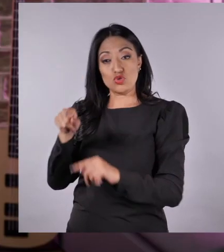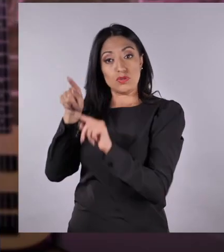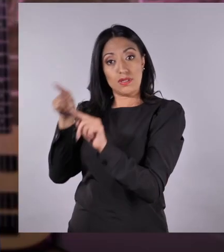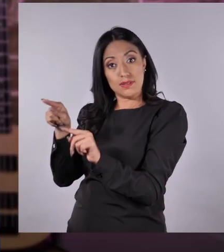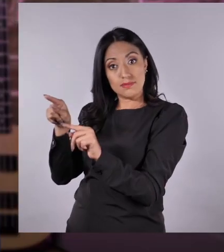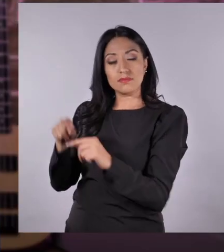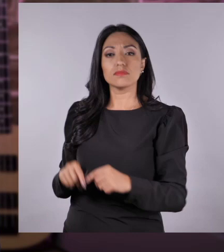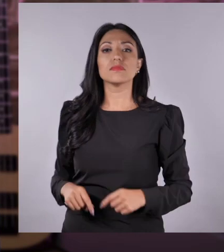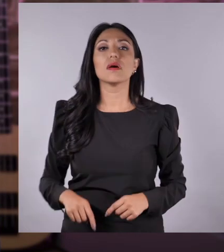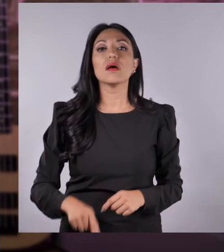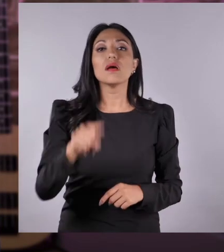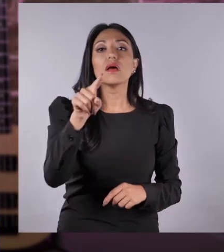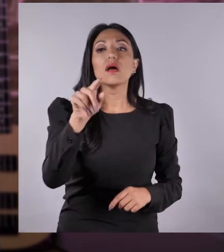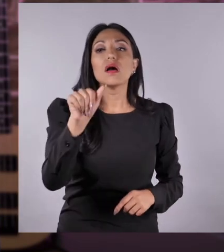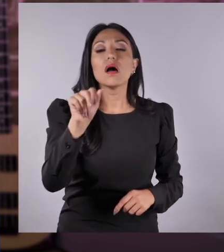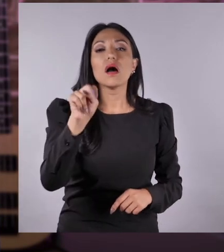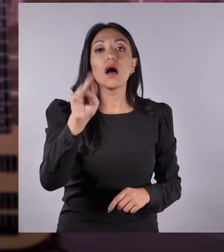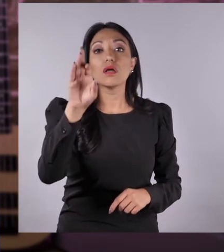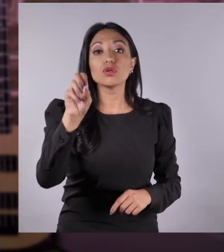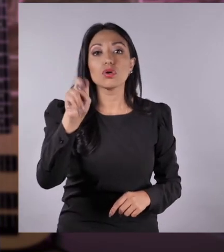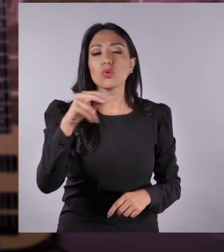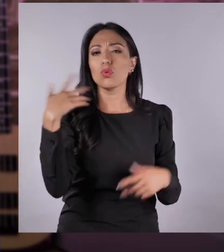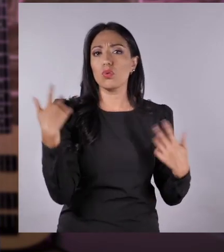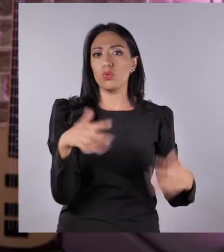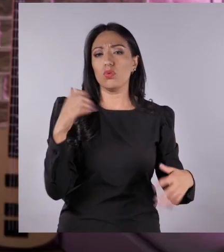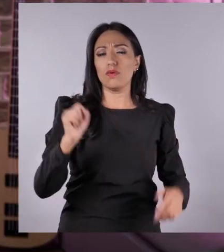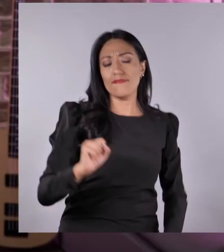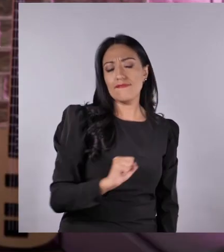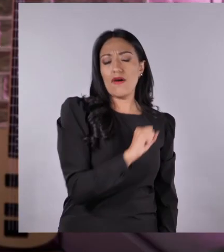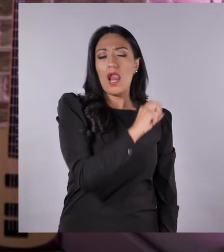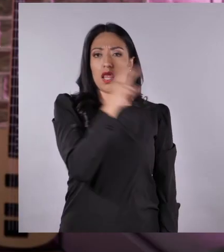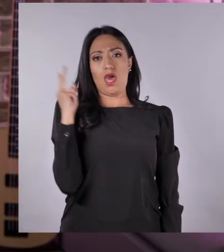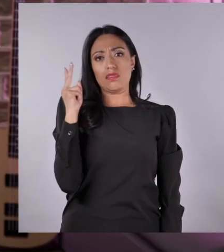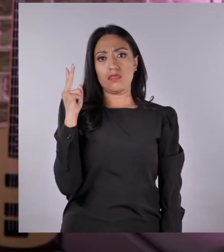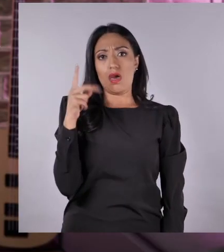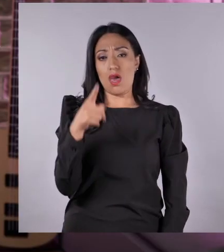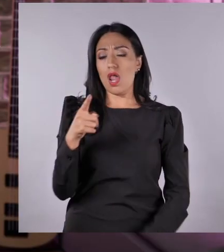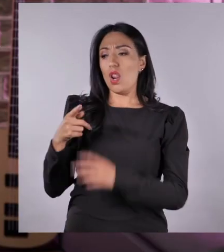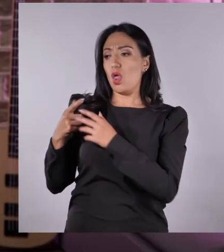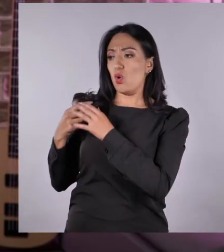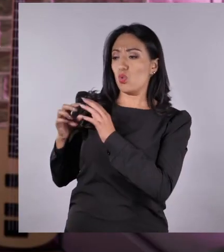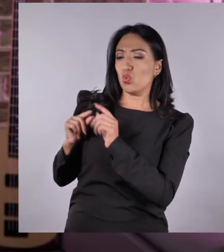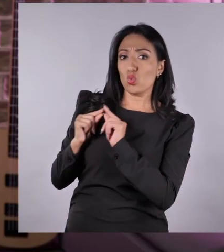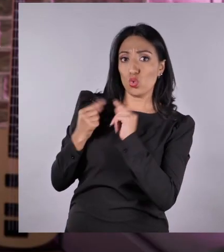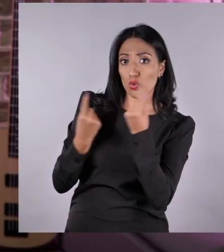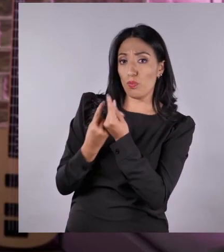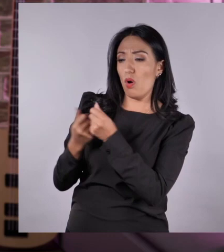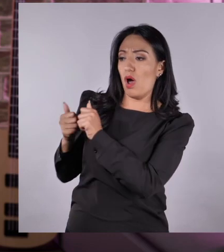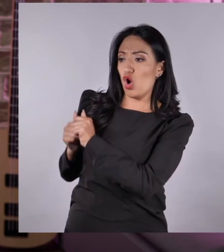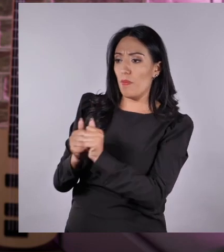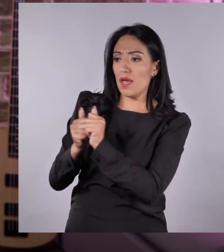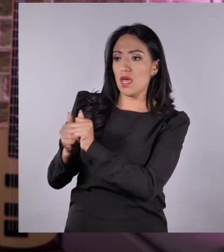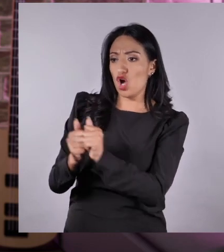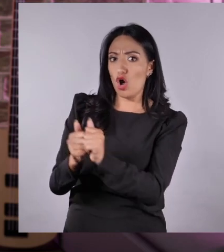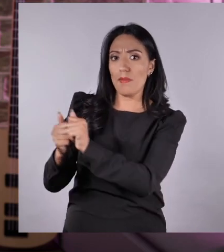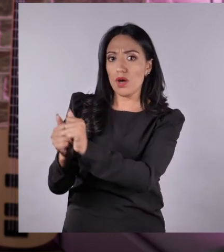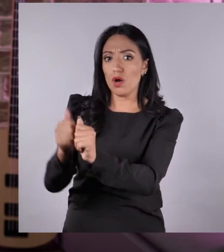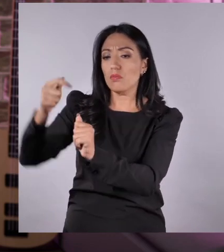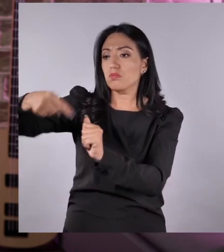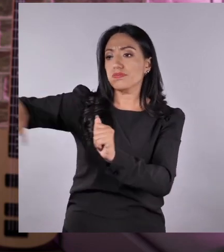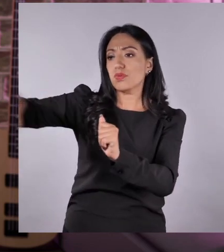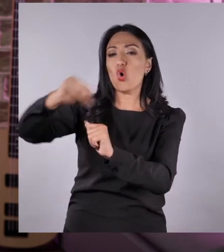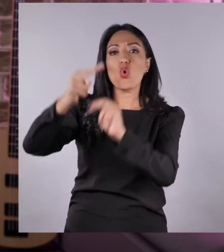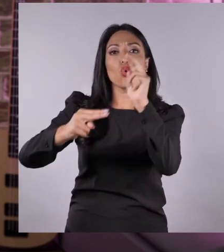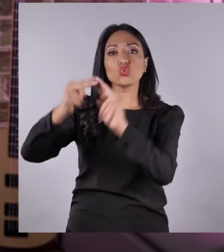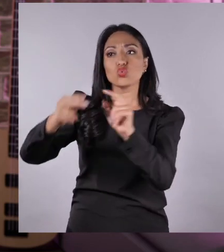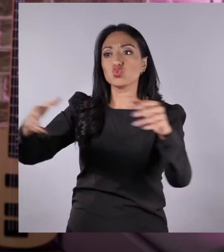Antón. Antón fue un cimarrón muy valiente, que guió un grupo de libres hasta la construcción de un